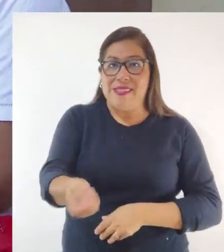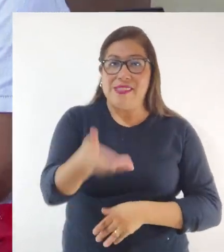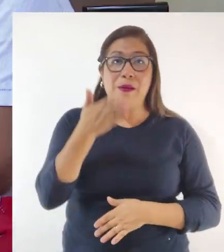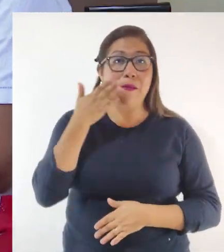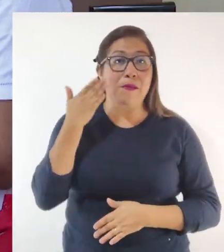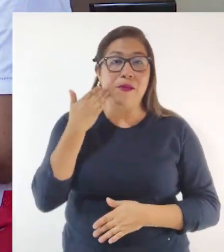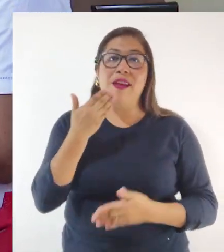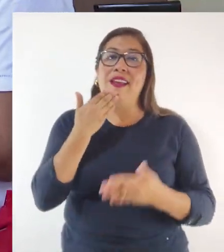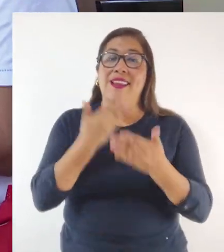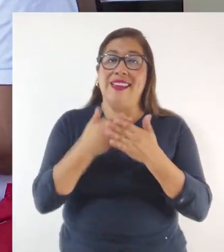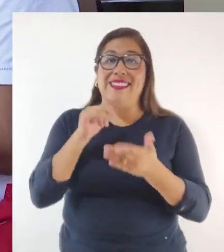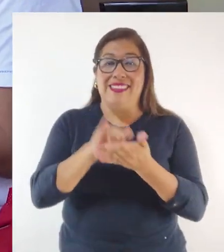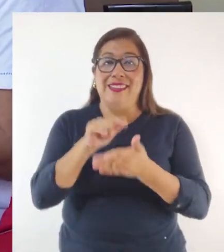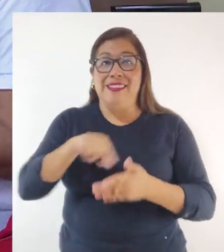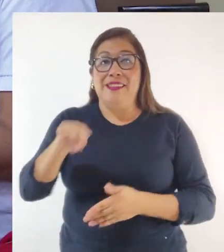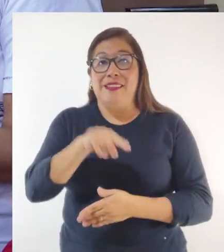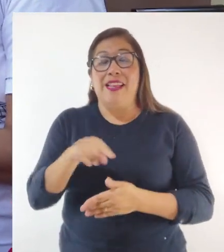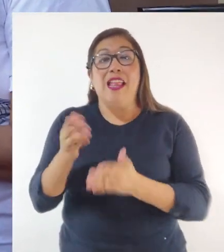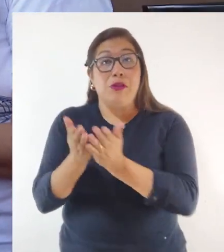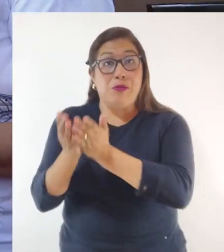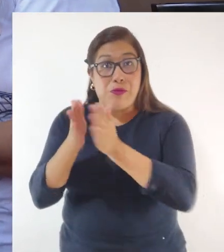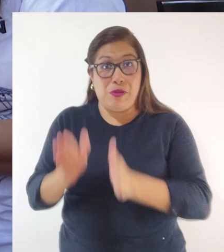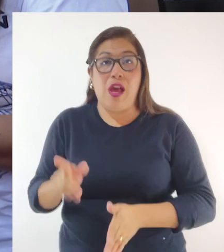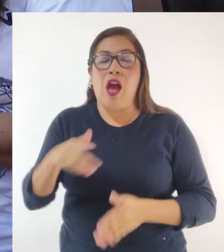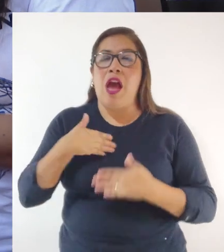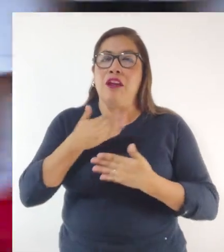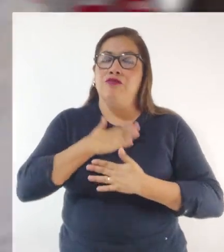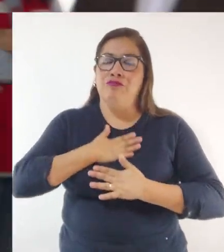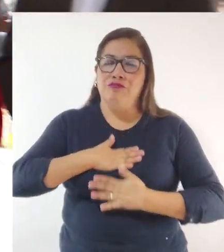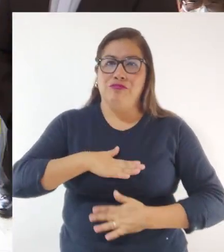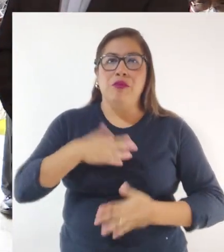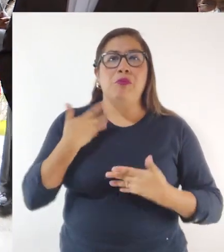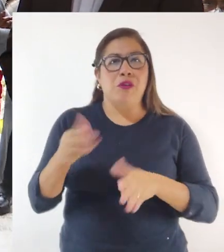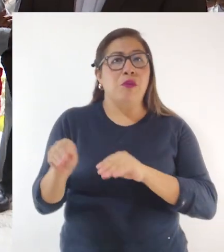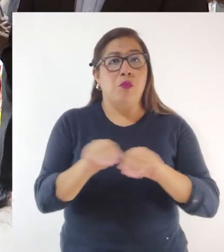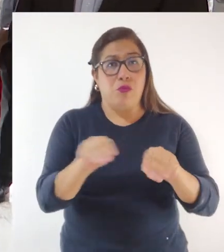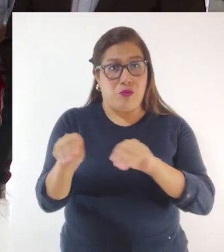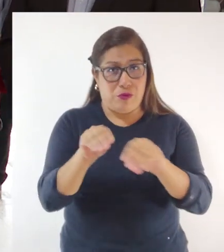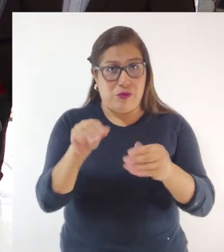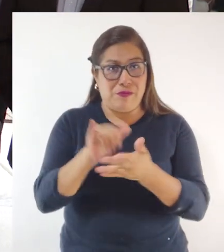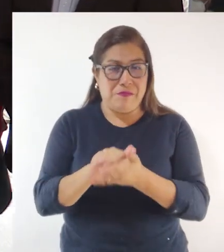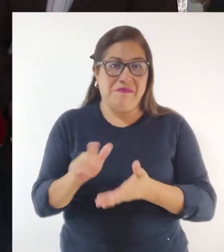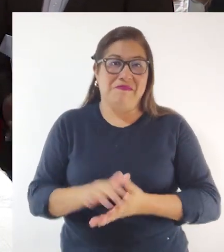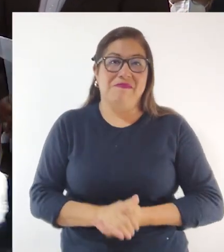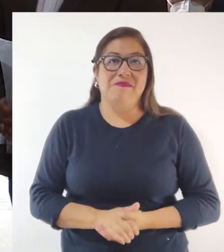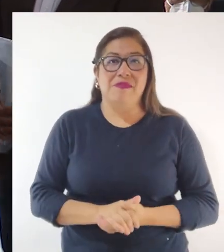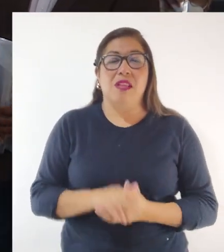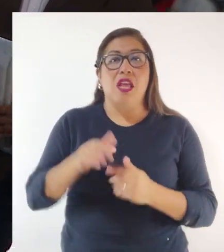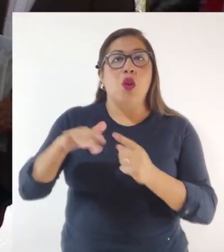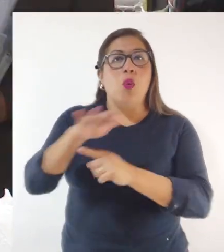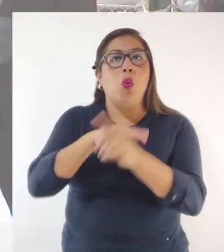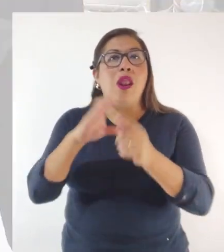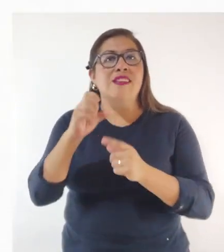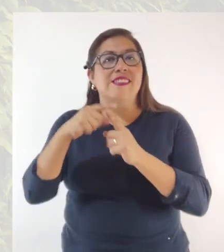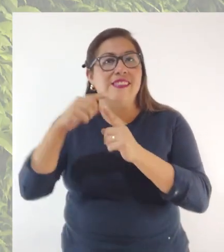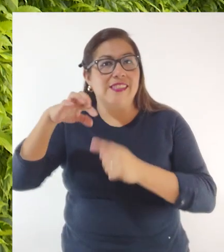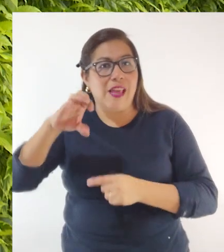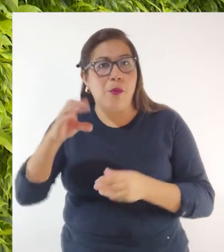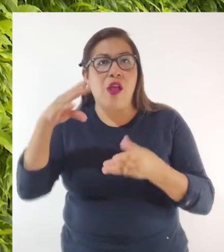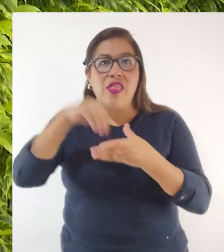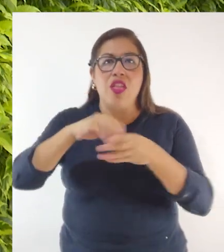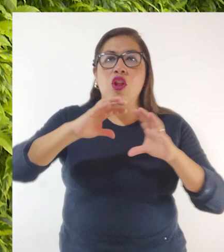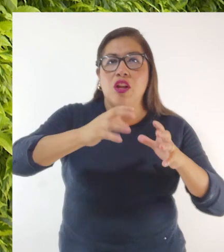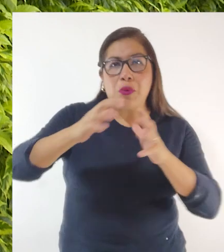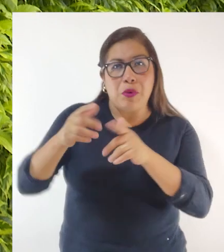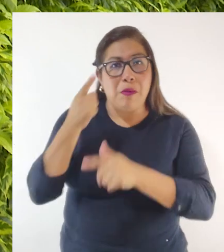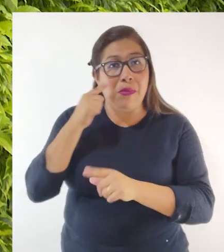blancos. Gracias a ellos, nuestros estudiantes tranquilamente van a poder movilizarse en el entorno del CEPRO, en las aulas.